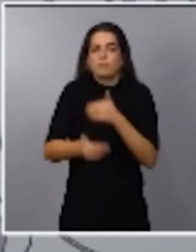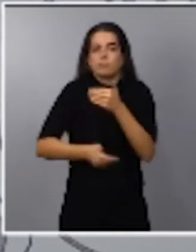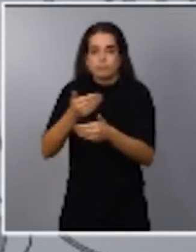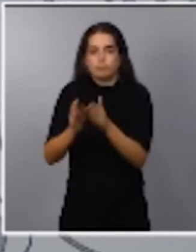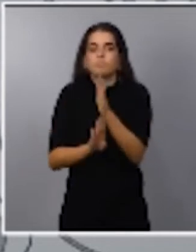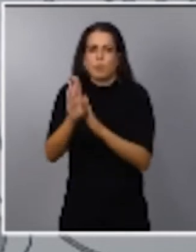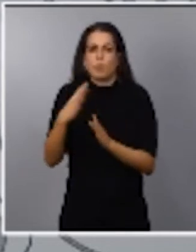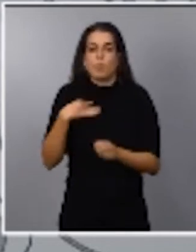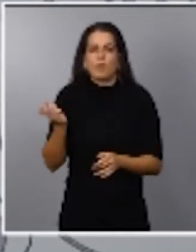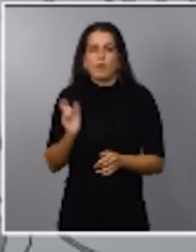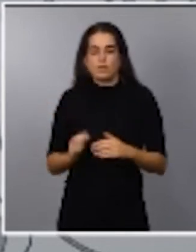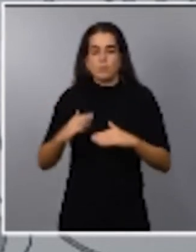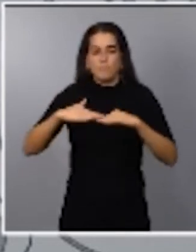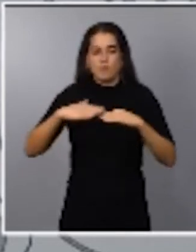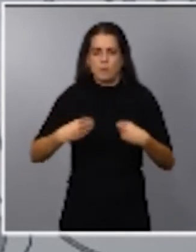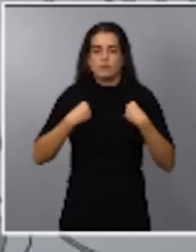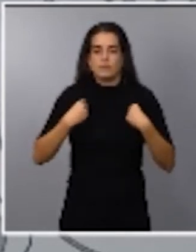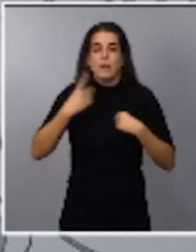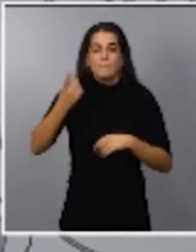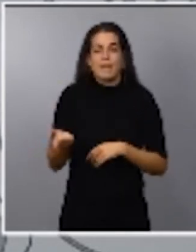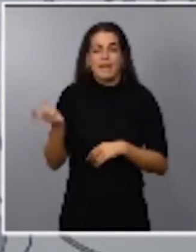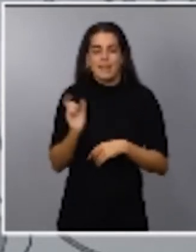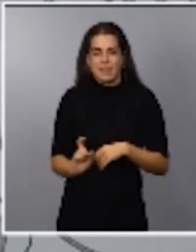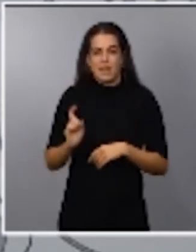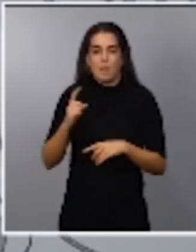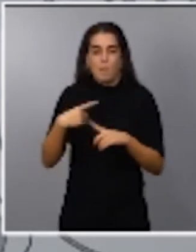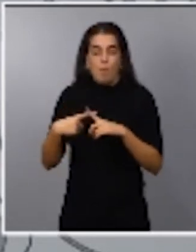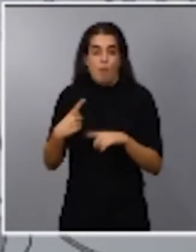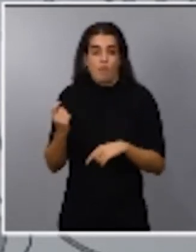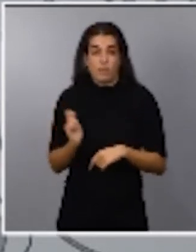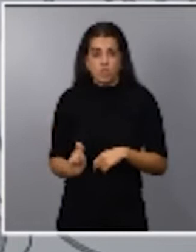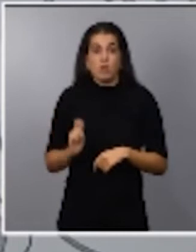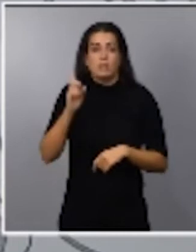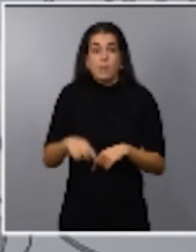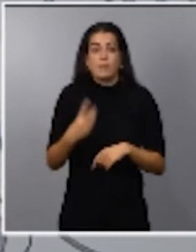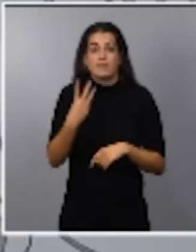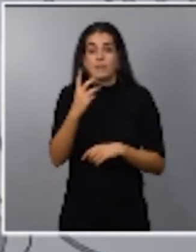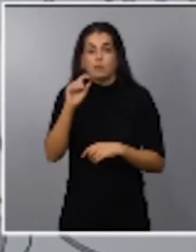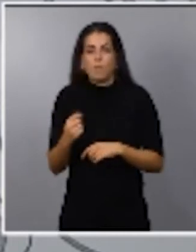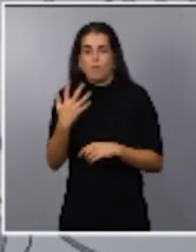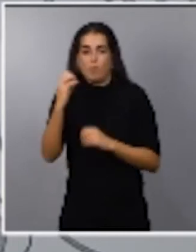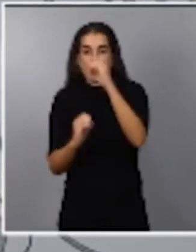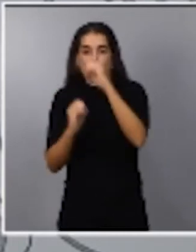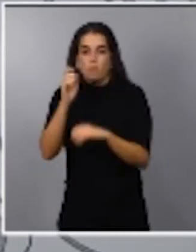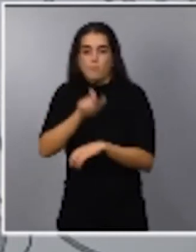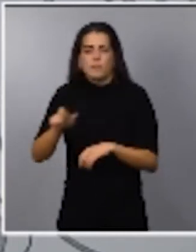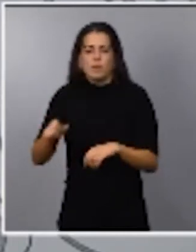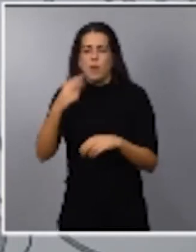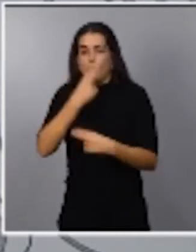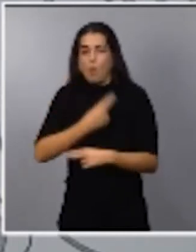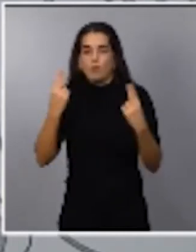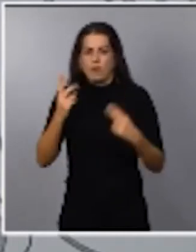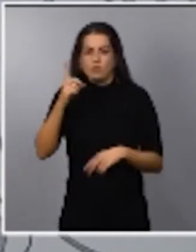del salario mínimo interprofesional, la subida del 3,7% del salario a los empleados públicos y la cobertura